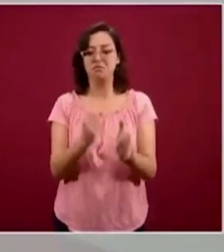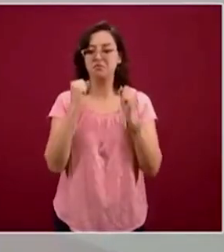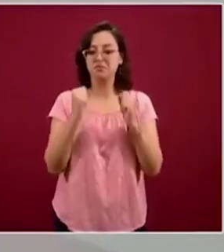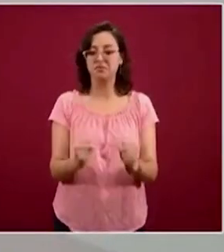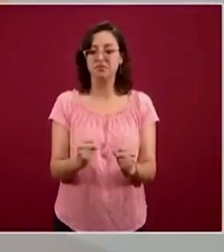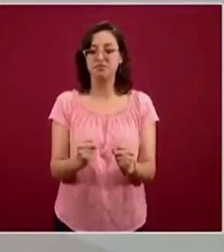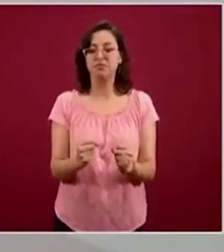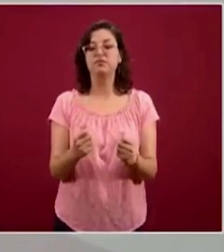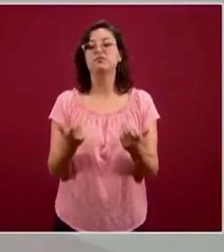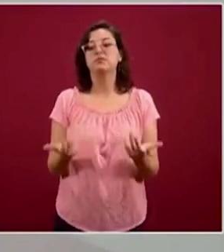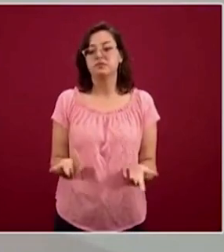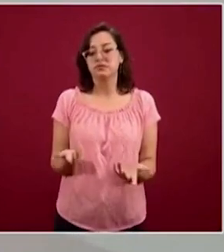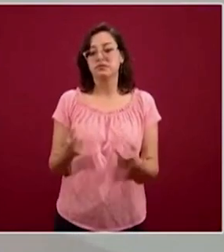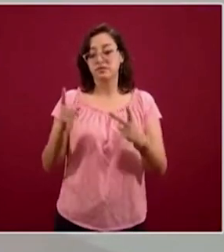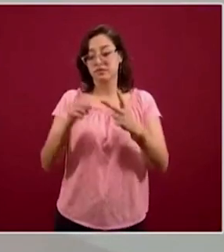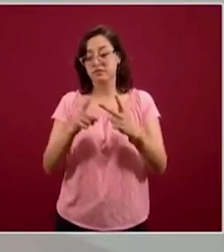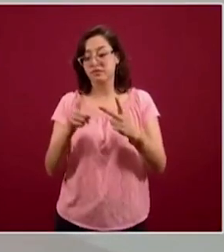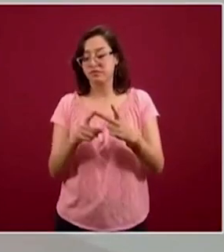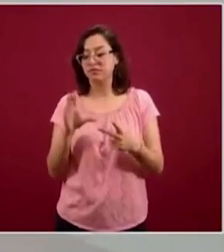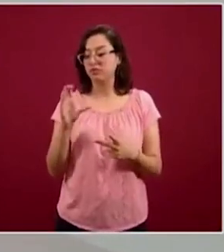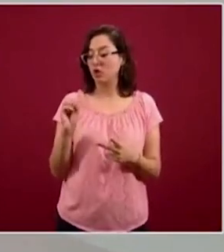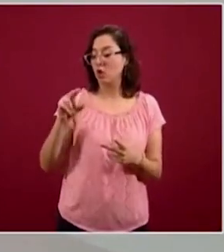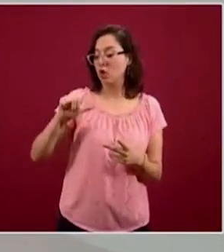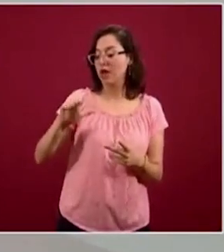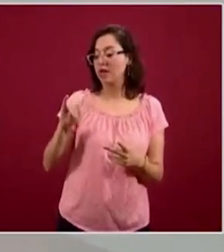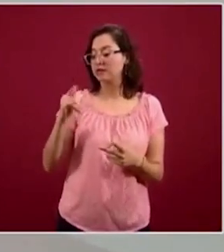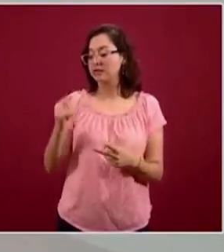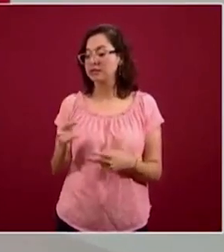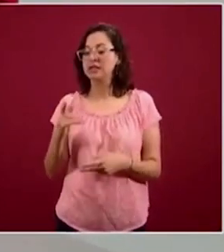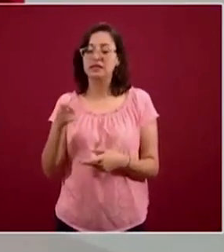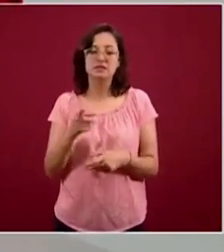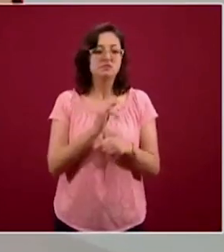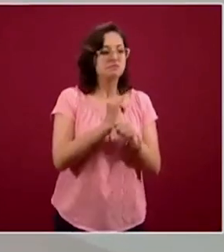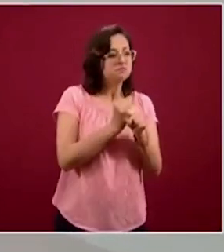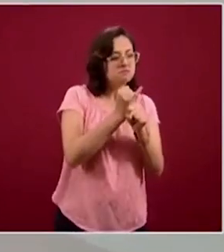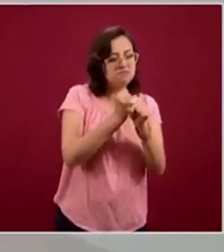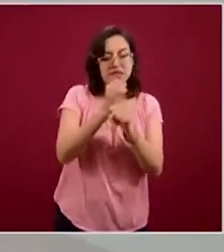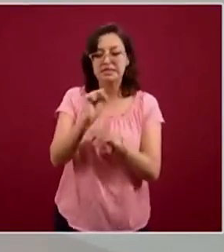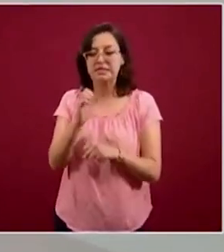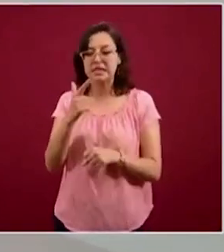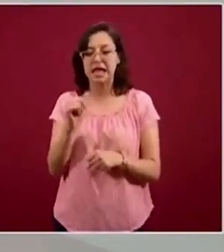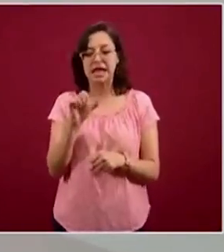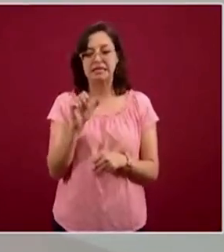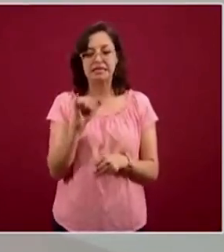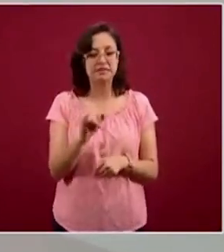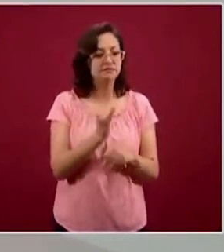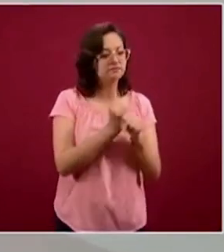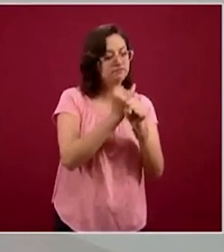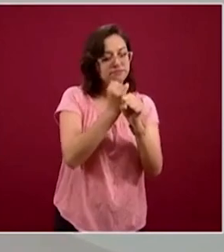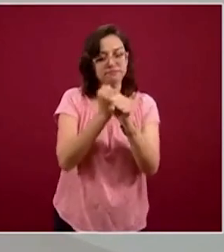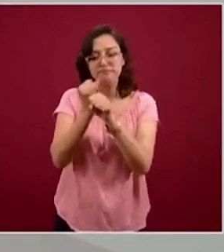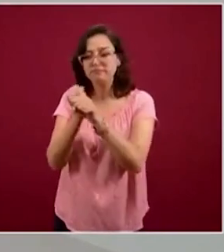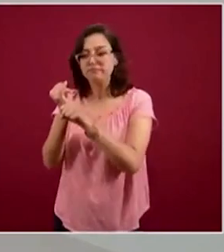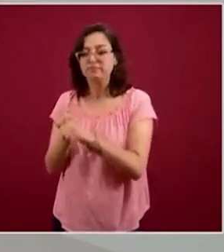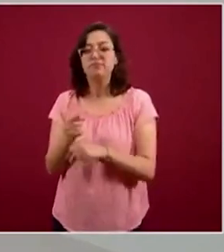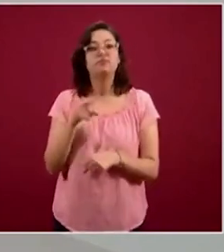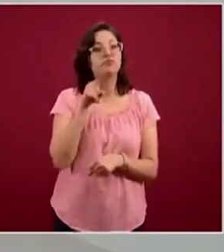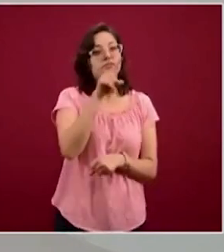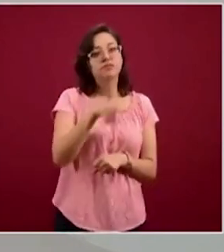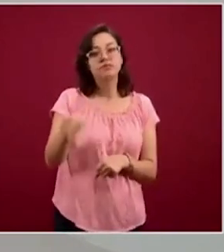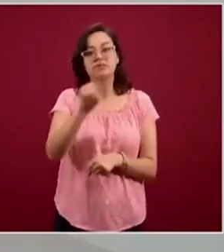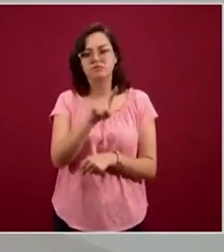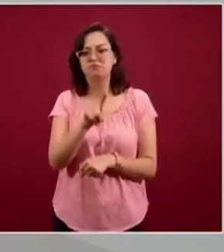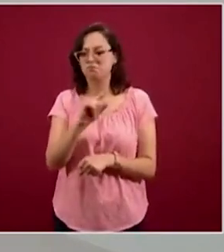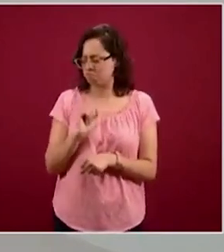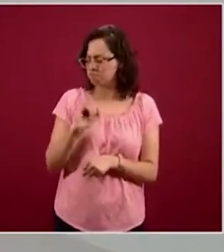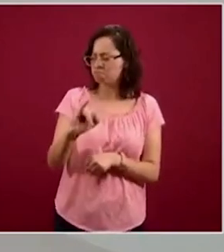el CONACYT, a través de sus centros públicos de investigación, en particular el CIDESI, lo que ha hecho es porque ellos han sido generosos en compartir, en